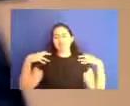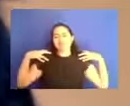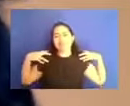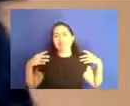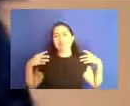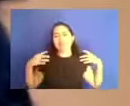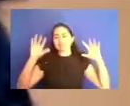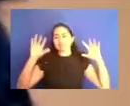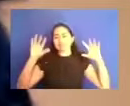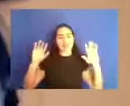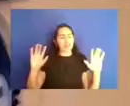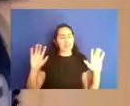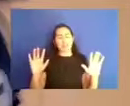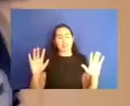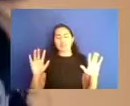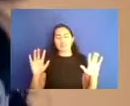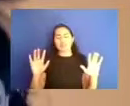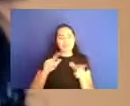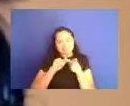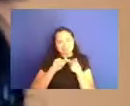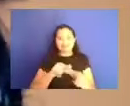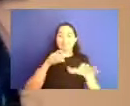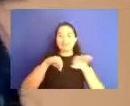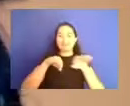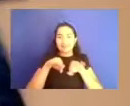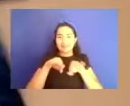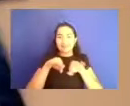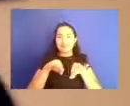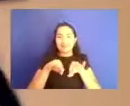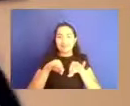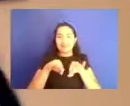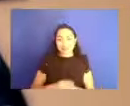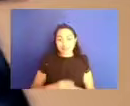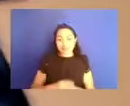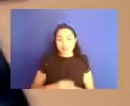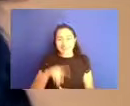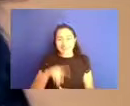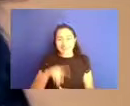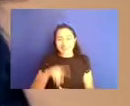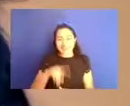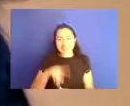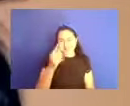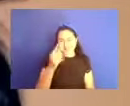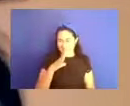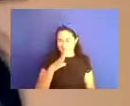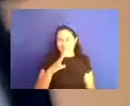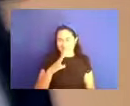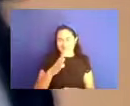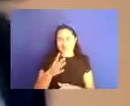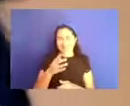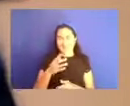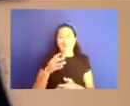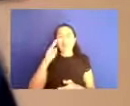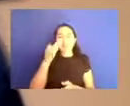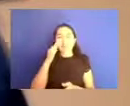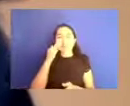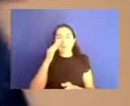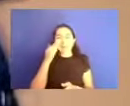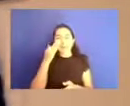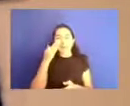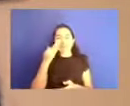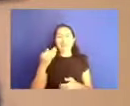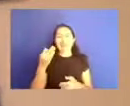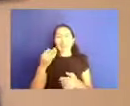y sigues. Hay una parte, la universidad hace muchas cosas, ¿no? Hay un canal en Facebook que se llama Deporte UNAM,